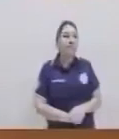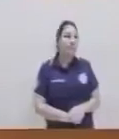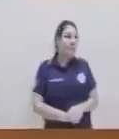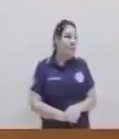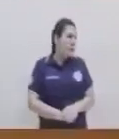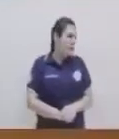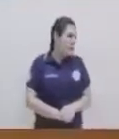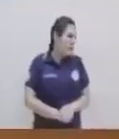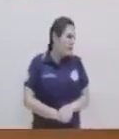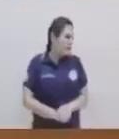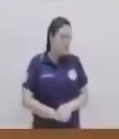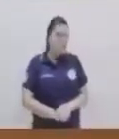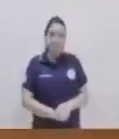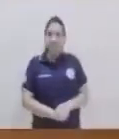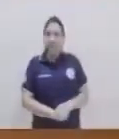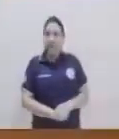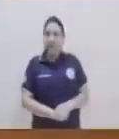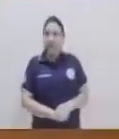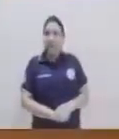Lo hacemos de esta manera.